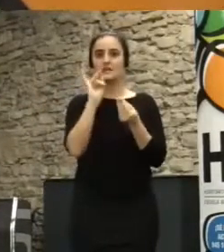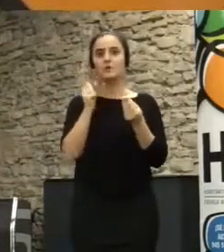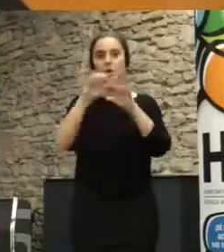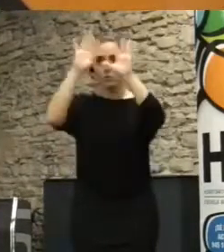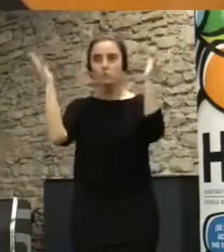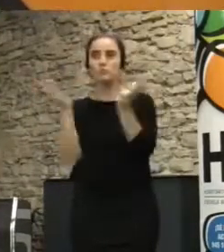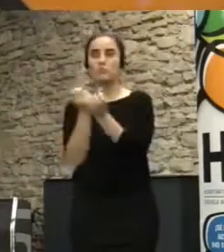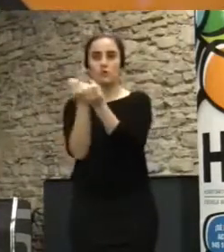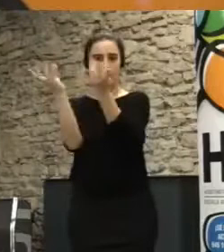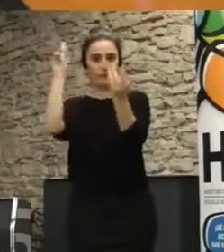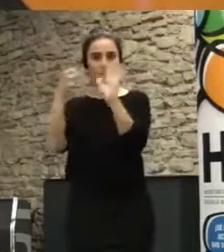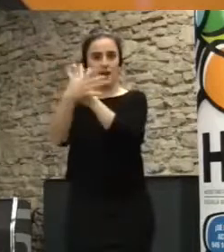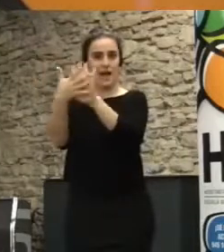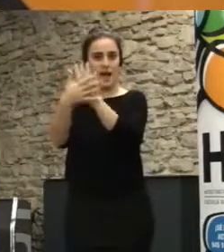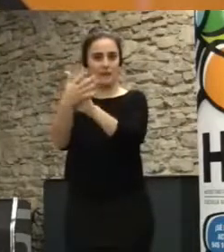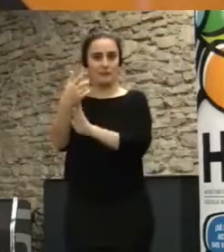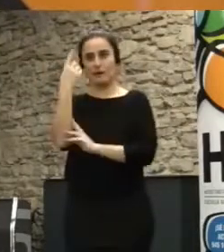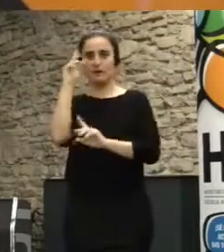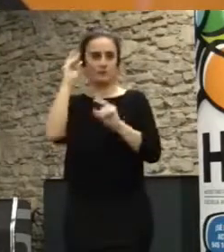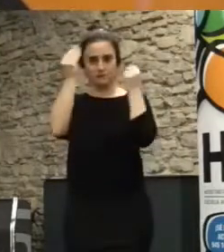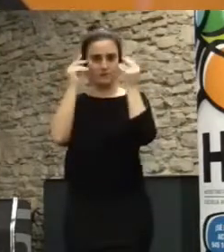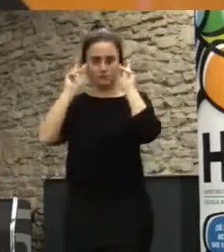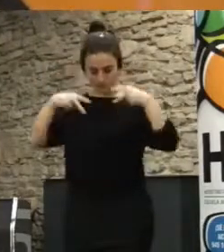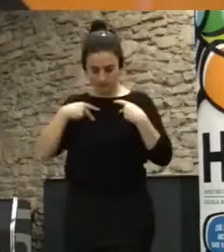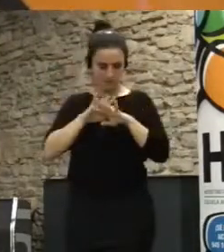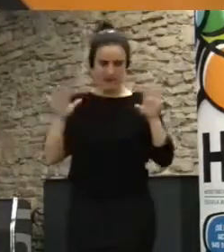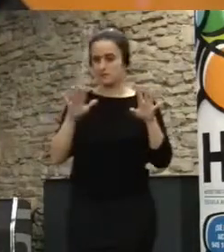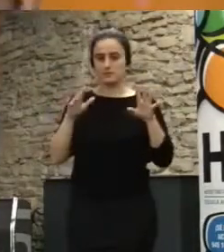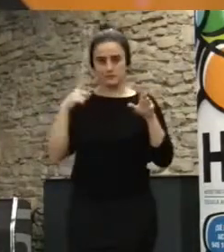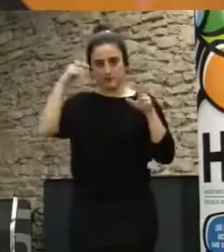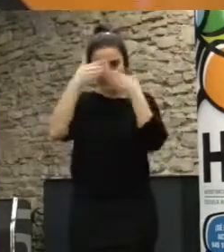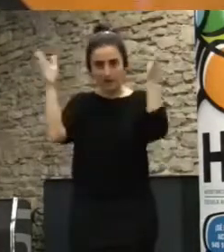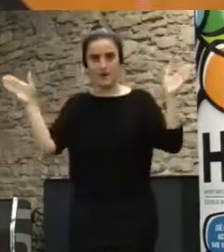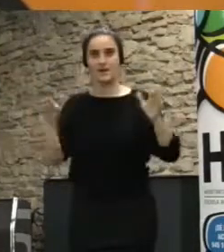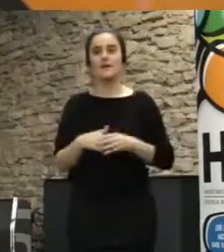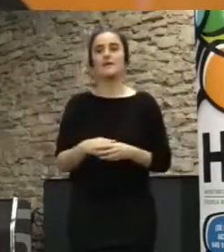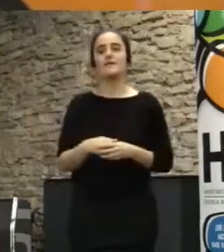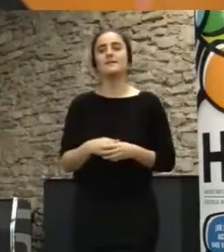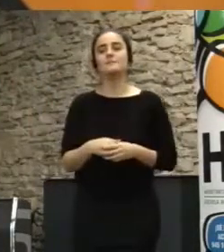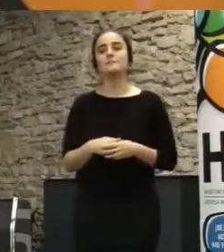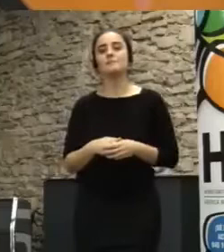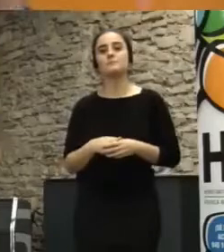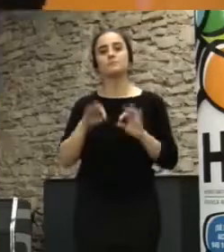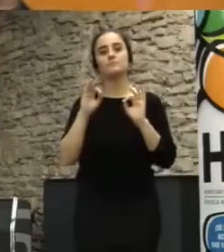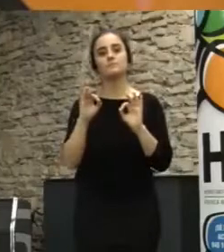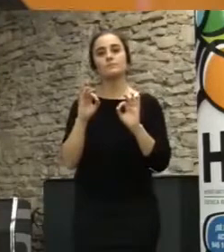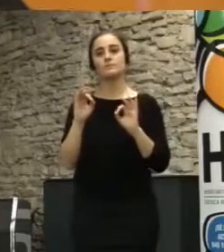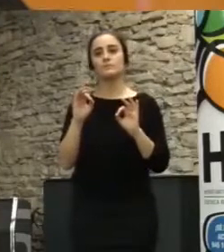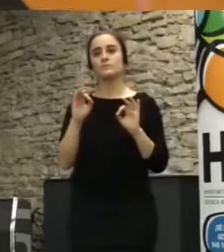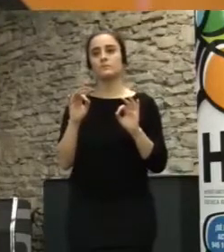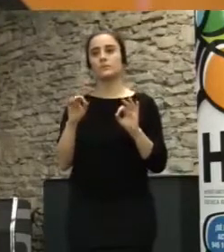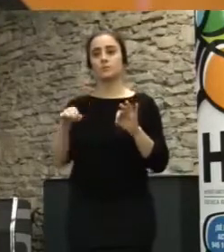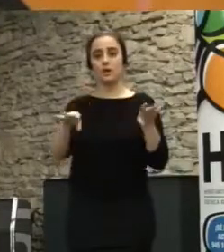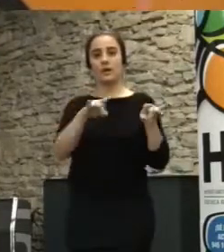del mundo, ¿no? Para que no penséis que somos tan centralistas. Entonces, bueno, este es el Campo de